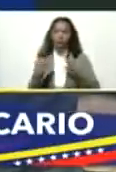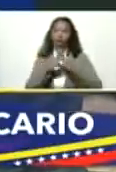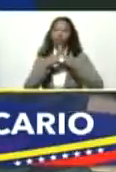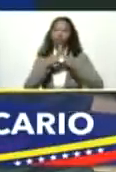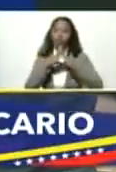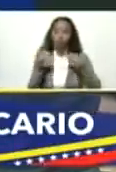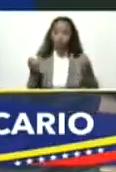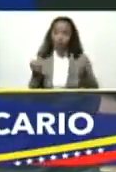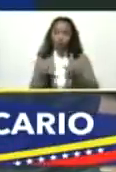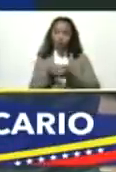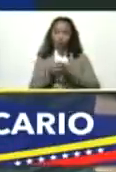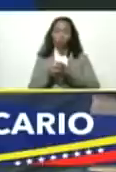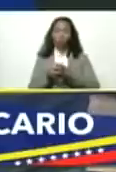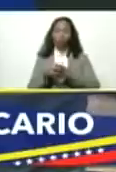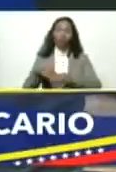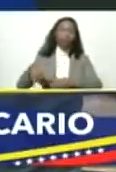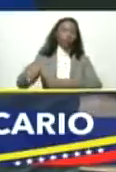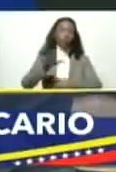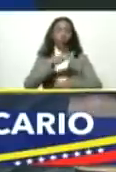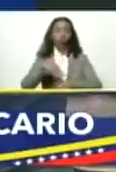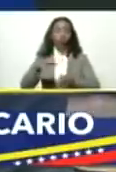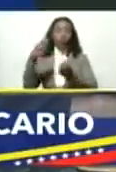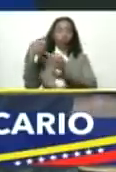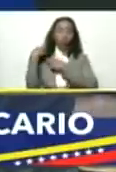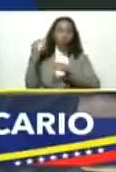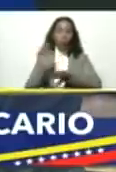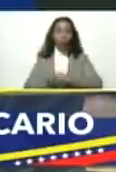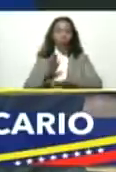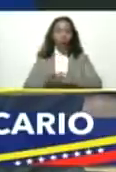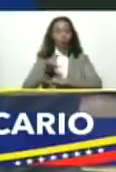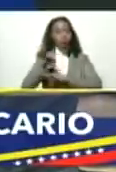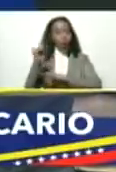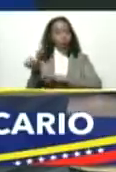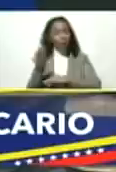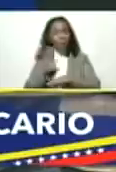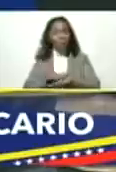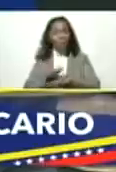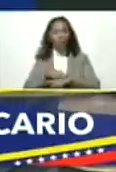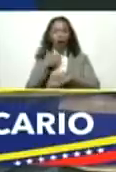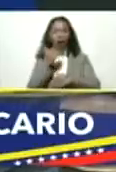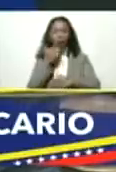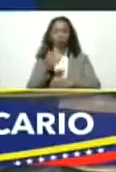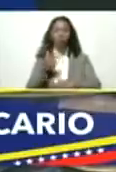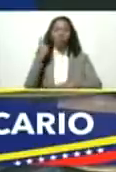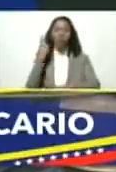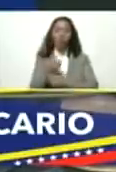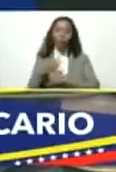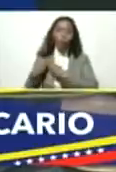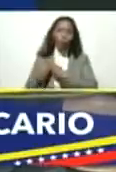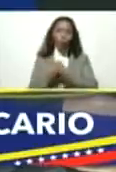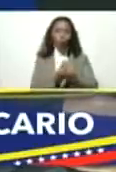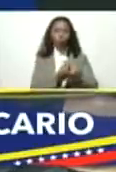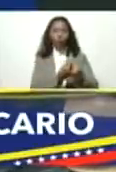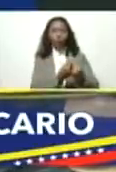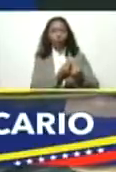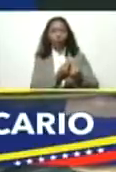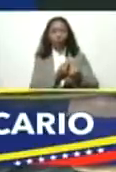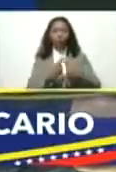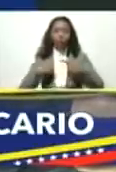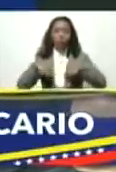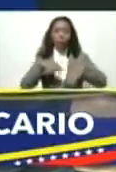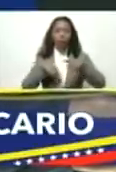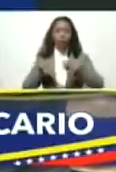en su conjunto somos responsables de lo que pase o deje de pasar debemos caminar juntos en pro de la consolidación de un país productivo